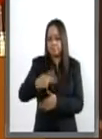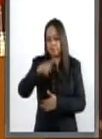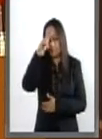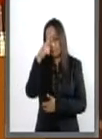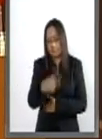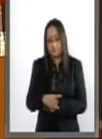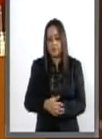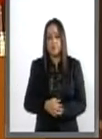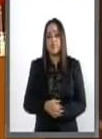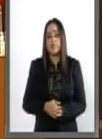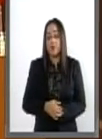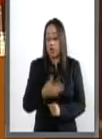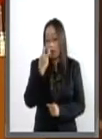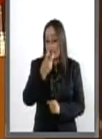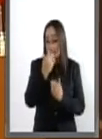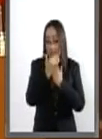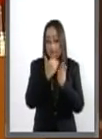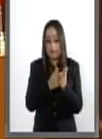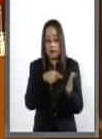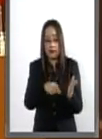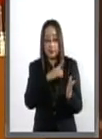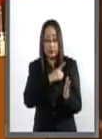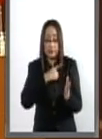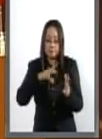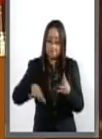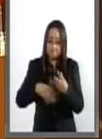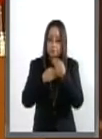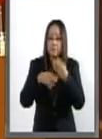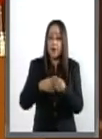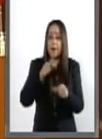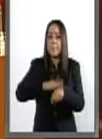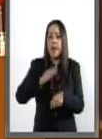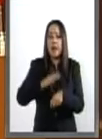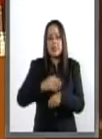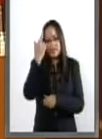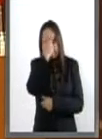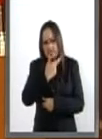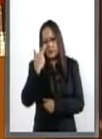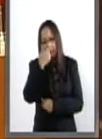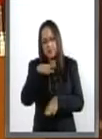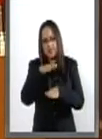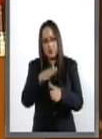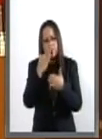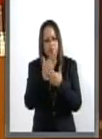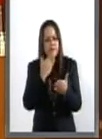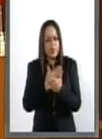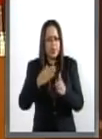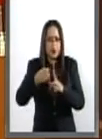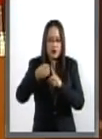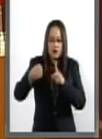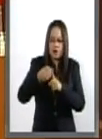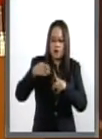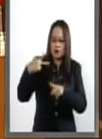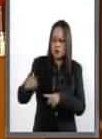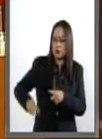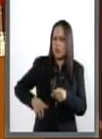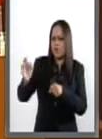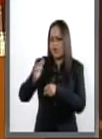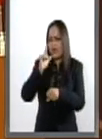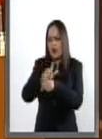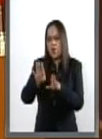A esta medida, deberán sumarse otras que incluyan la revisión a profundidad de las estructuras organizacionales del Gobierno Federal,